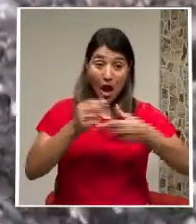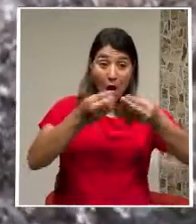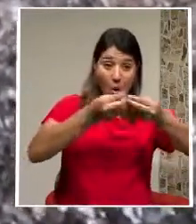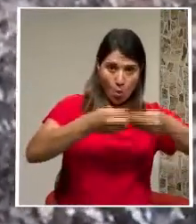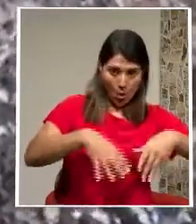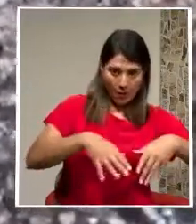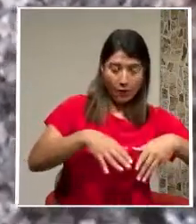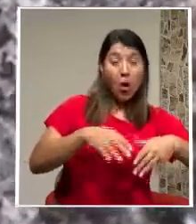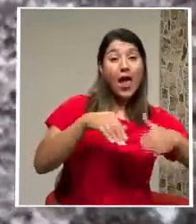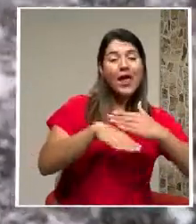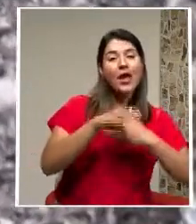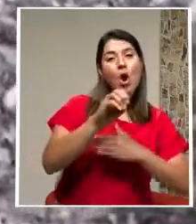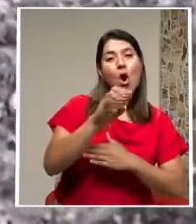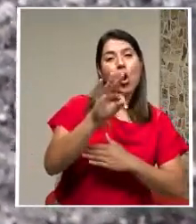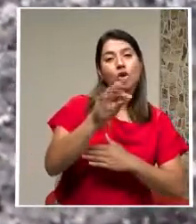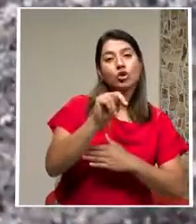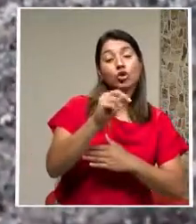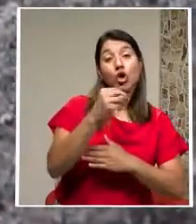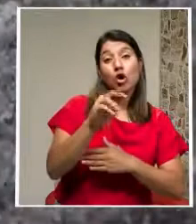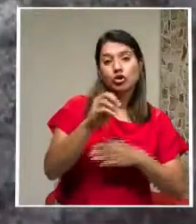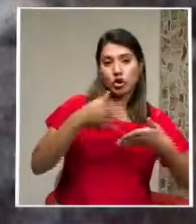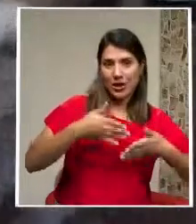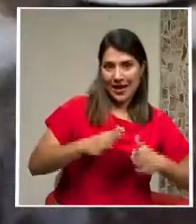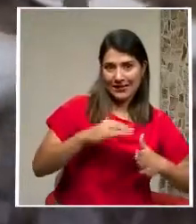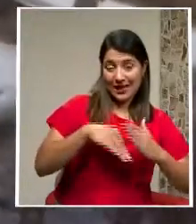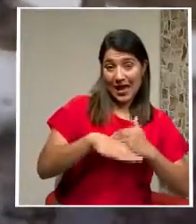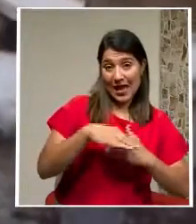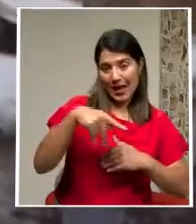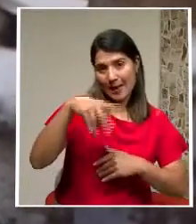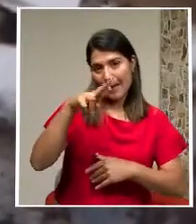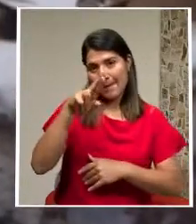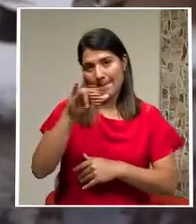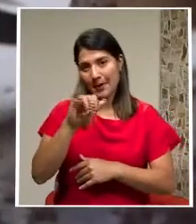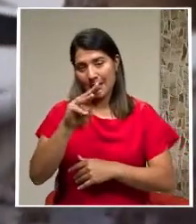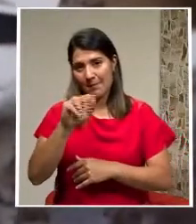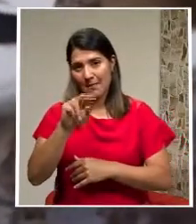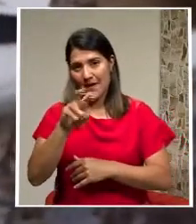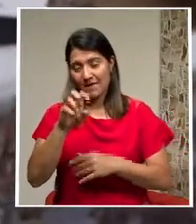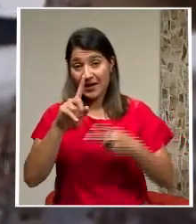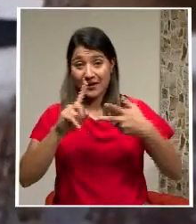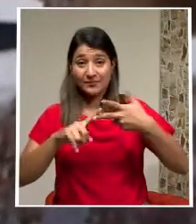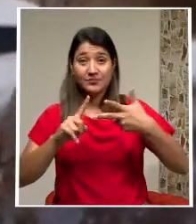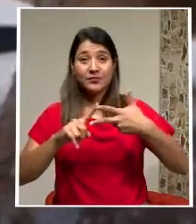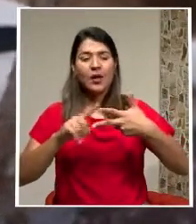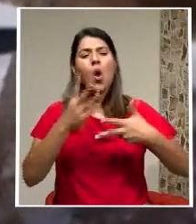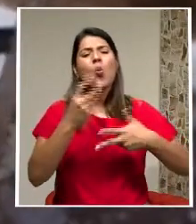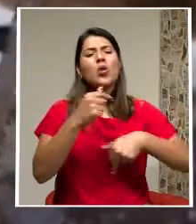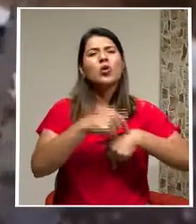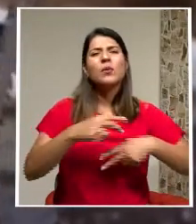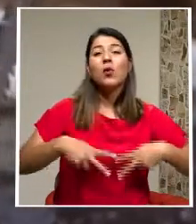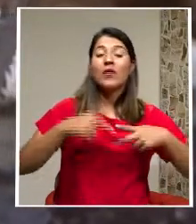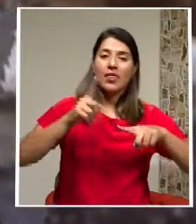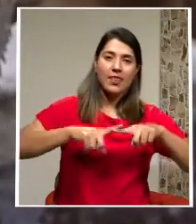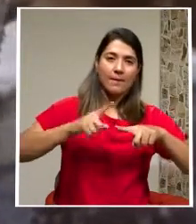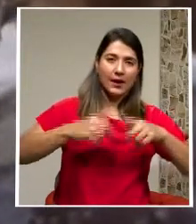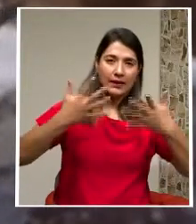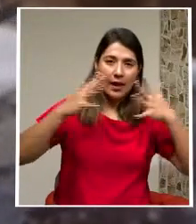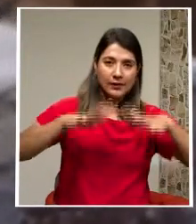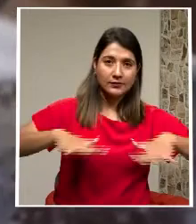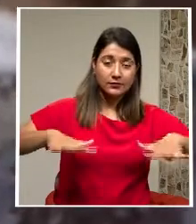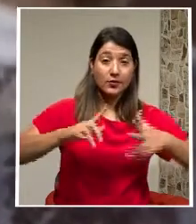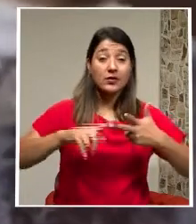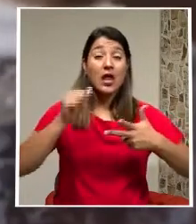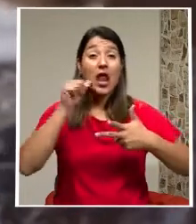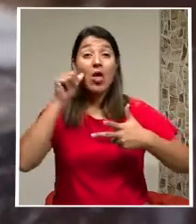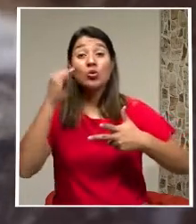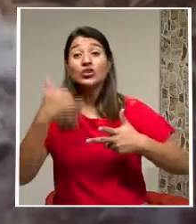en otoño Y nace durante la primavera La vida útil Que depende del clima Y los adultos Cuando son incapaces De sobrevivir